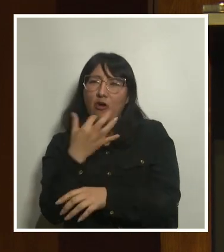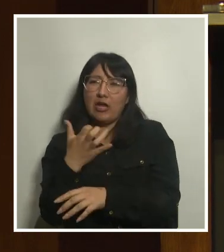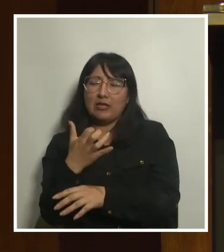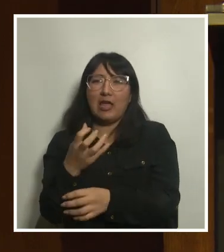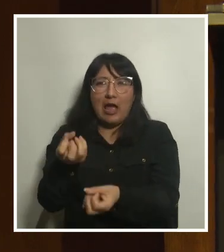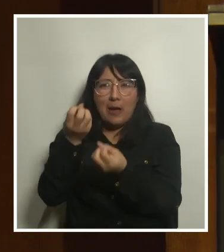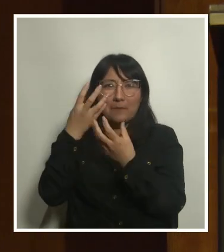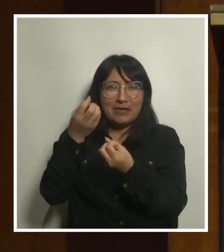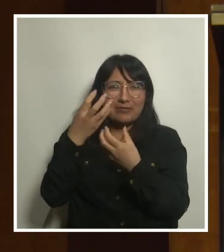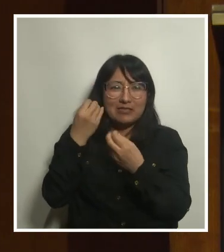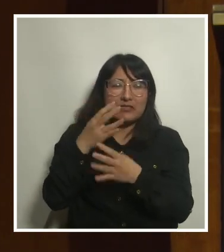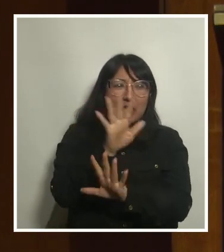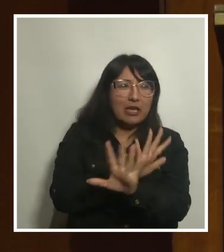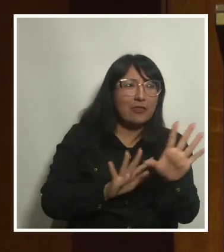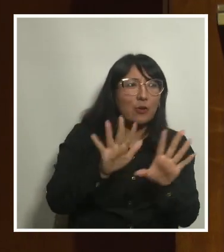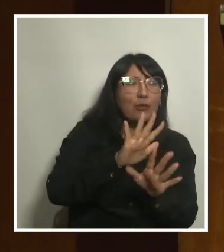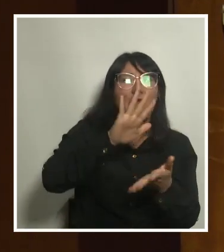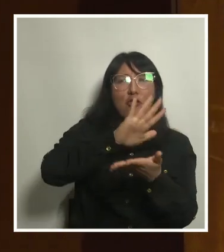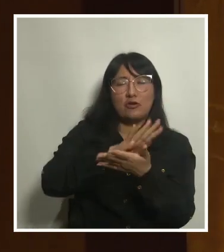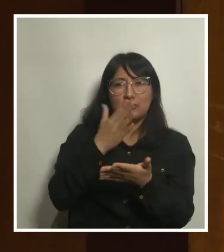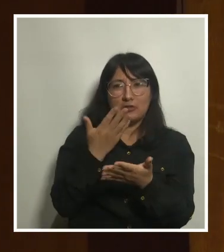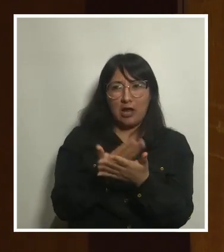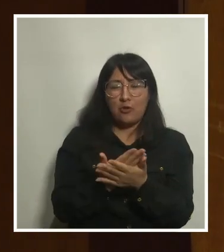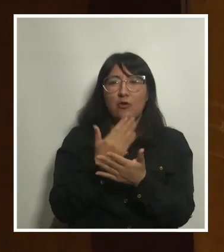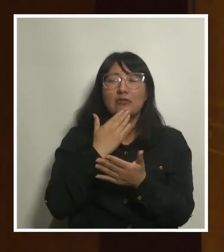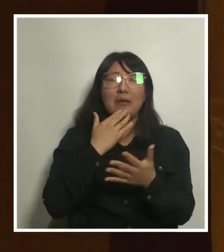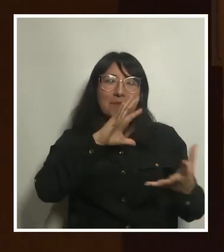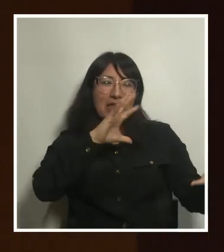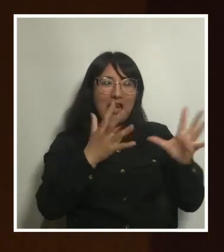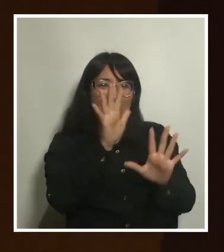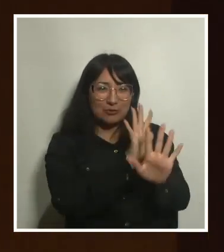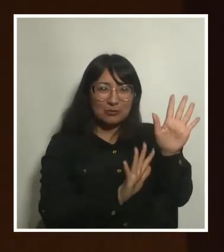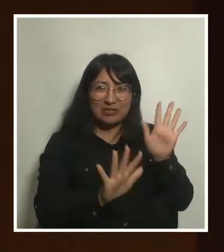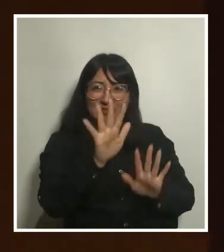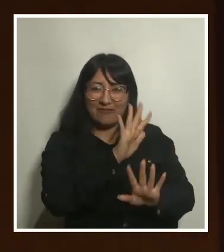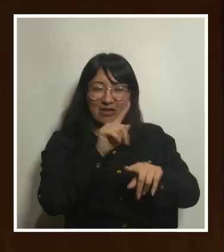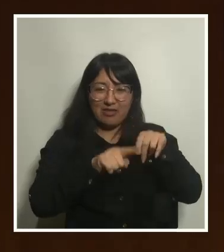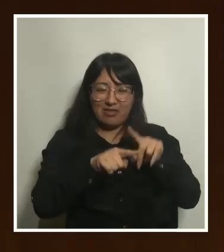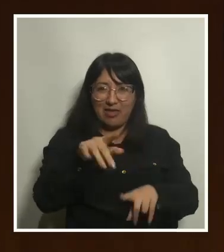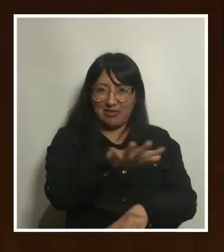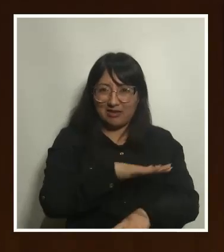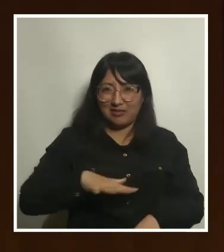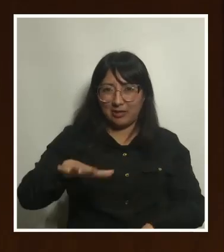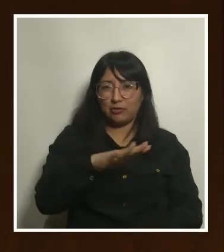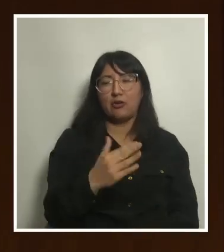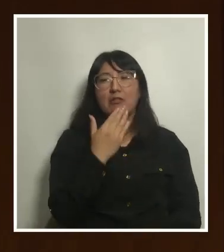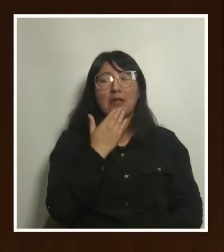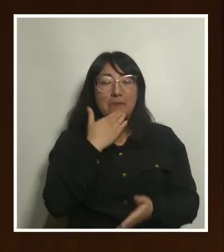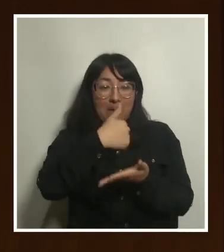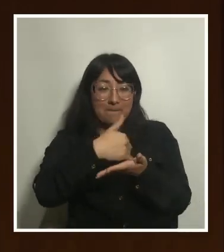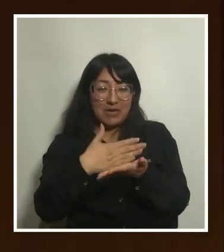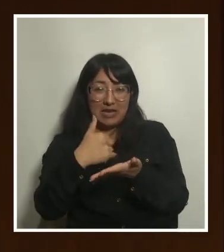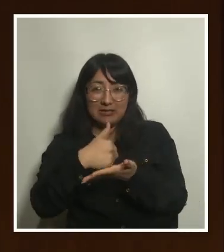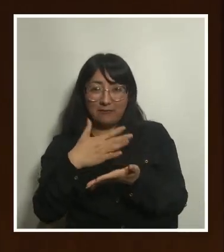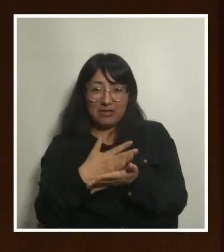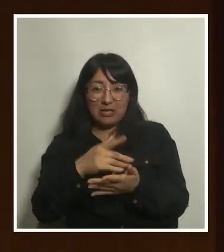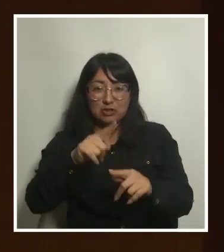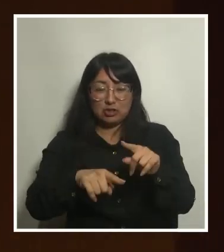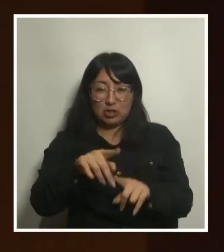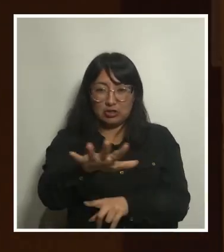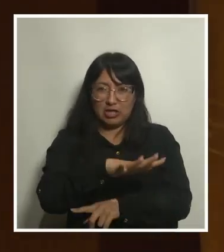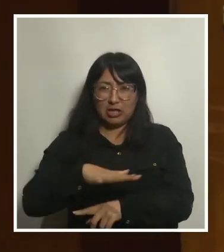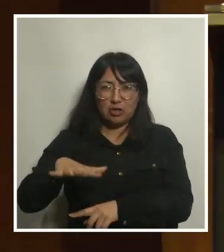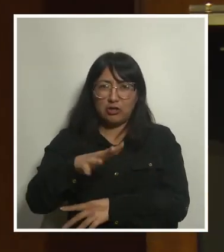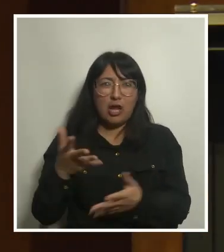cuidados, la salud y la sustentabilidad en el territorio. También la planificación territorial desde